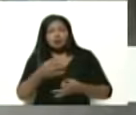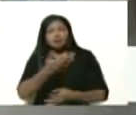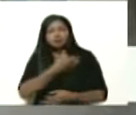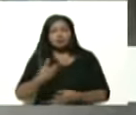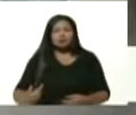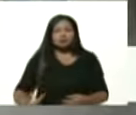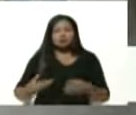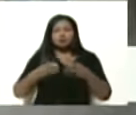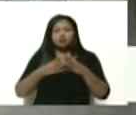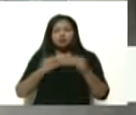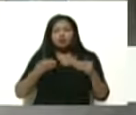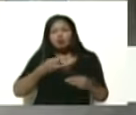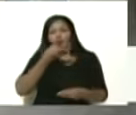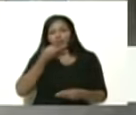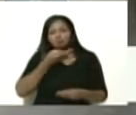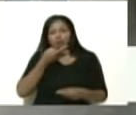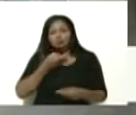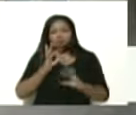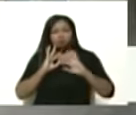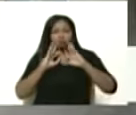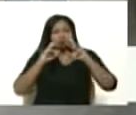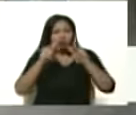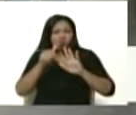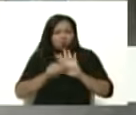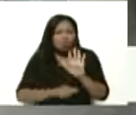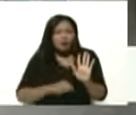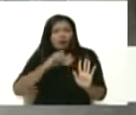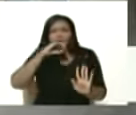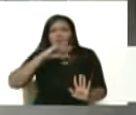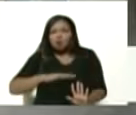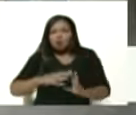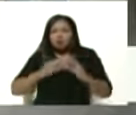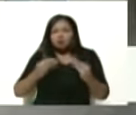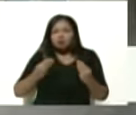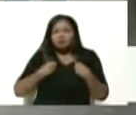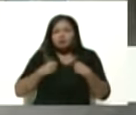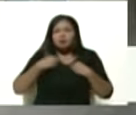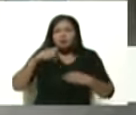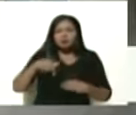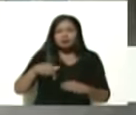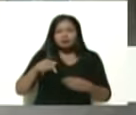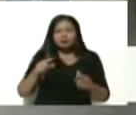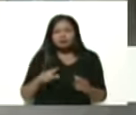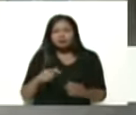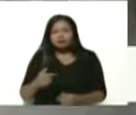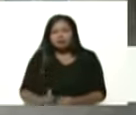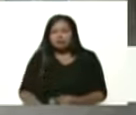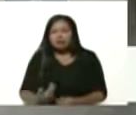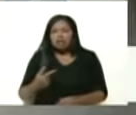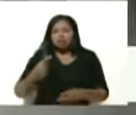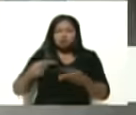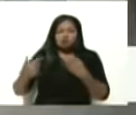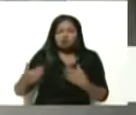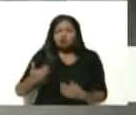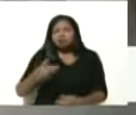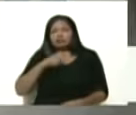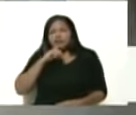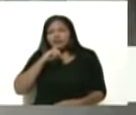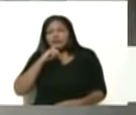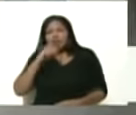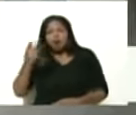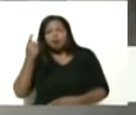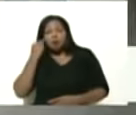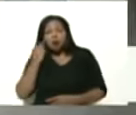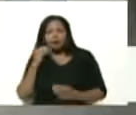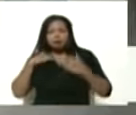contándole anécdotas y historias de cómo desde la adversidad estas mujeres valientes